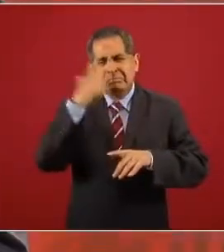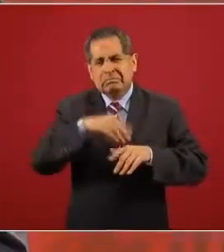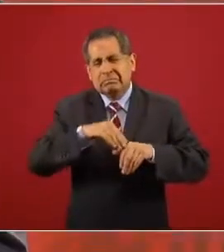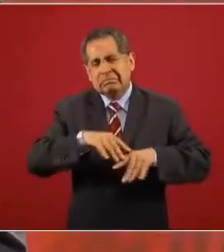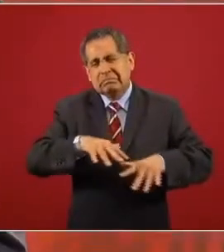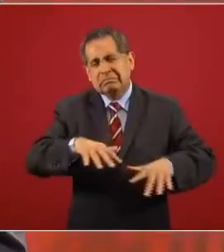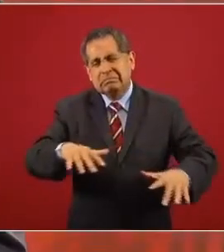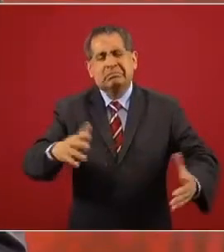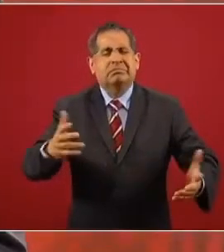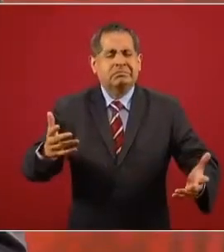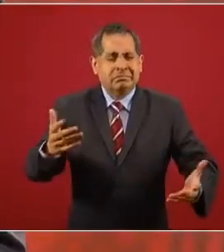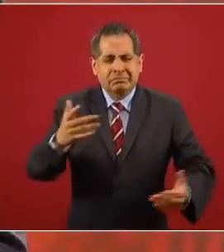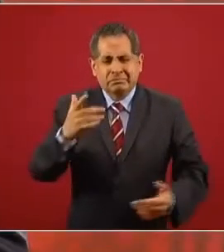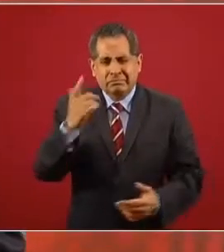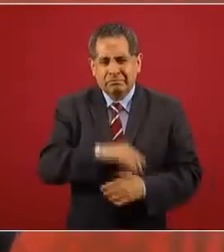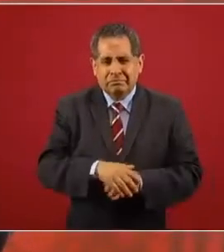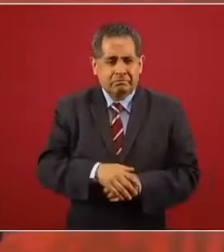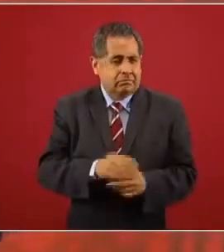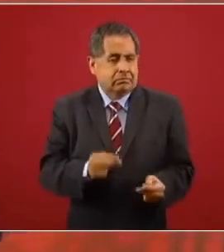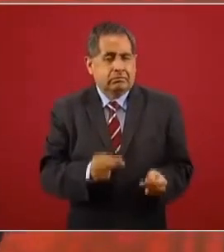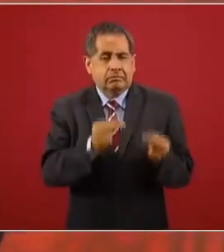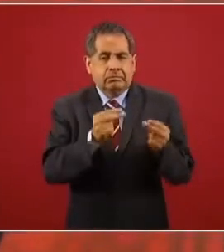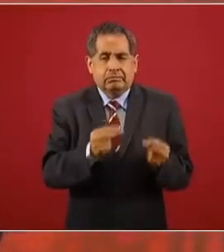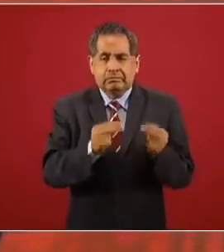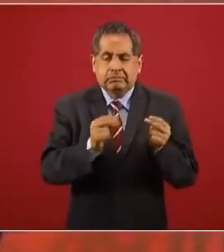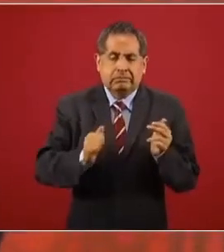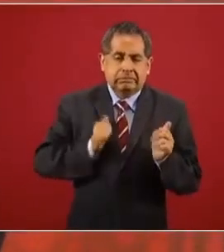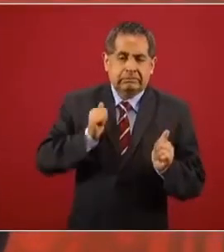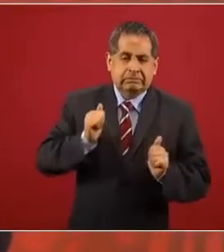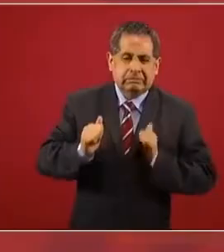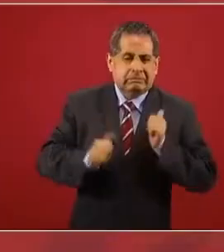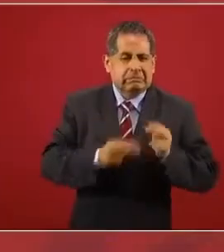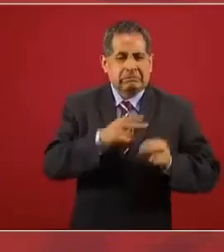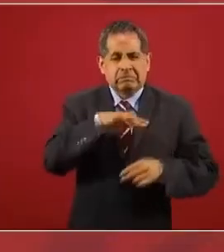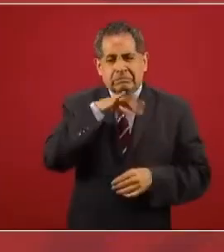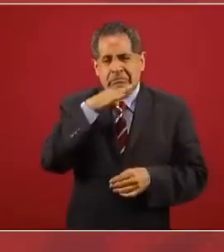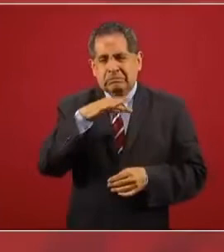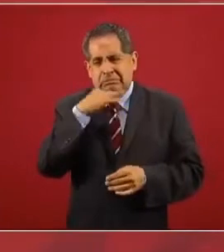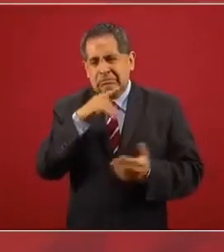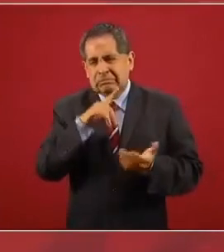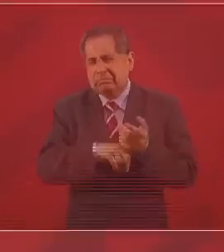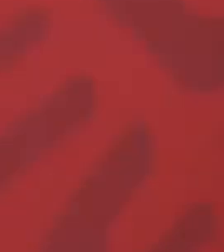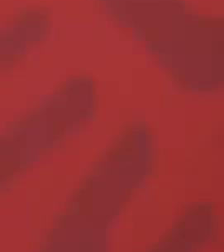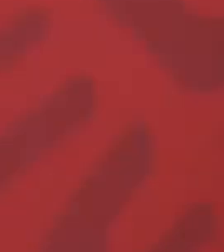negocios, corrupción.